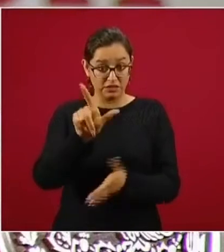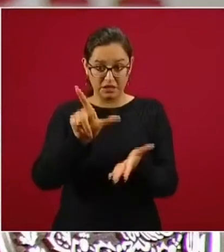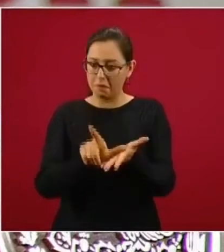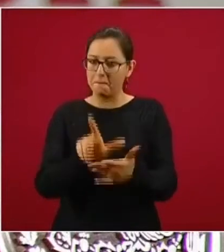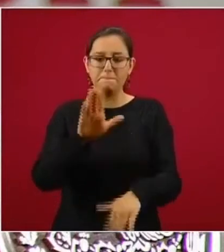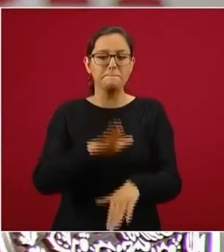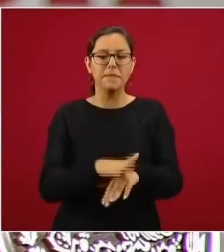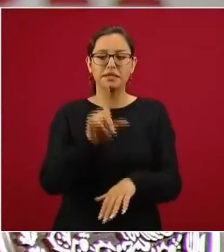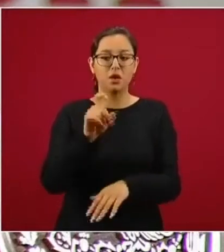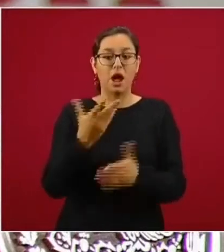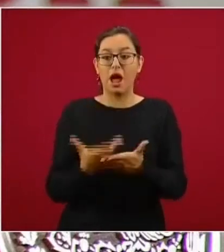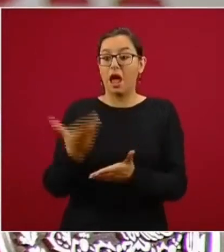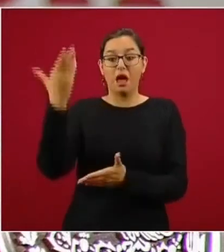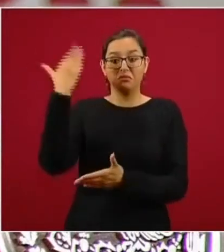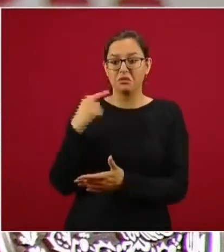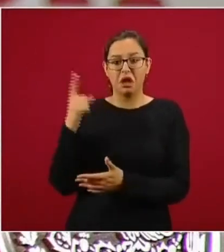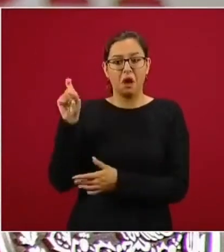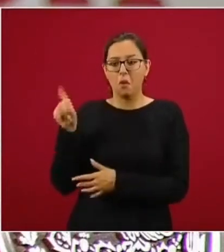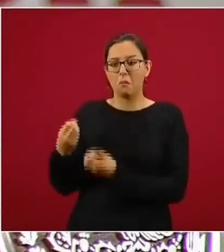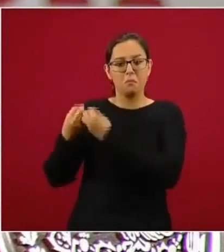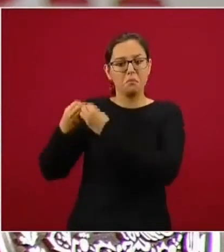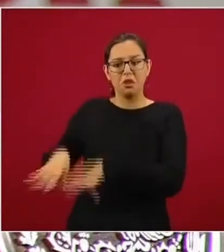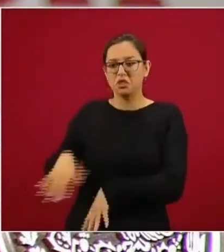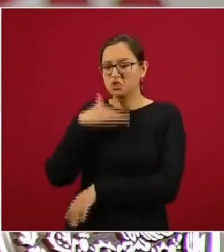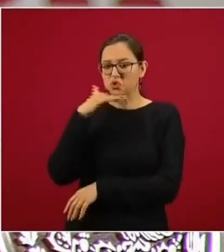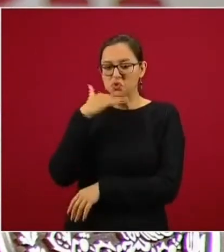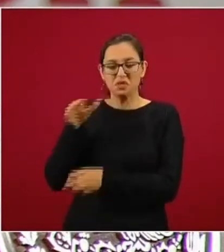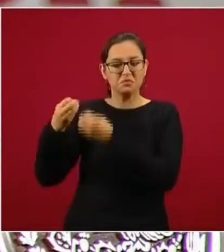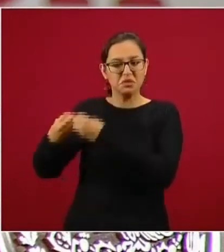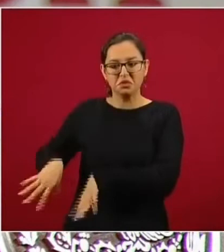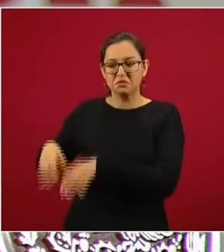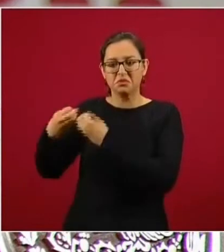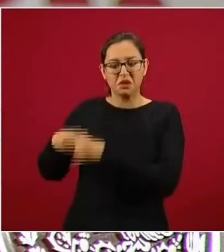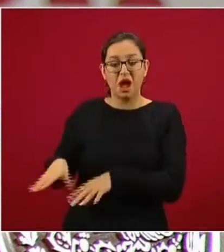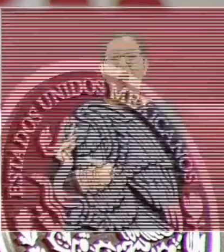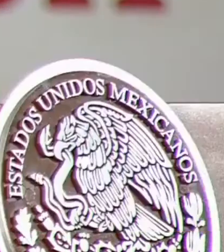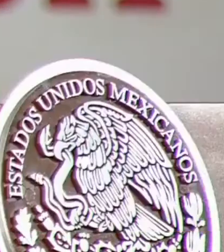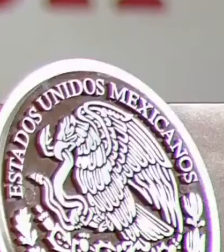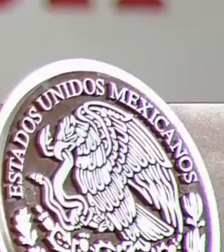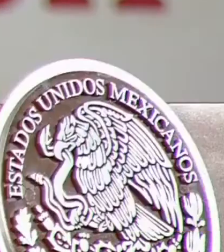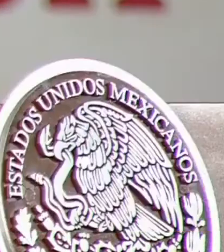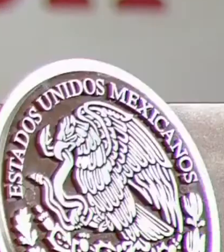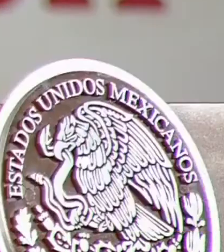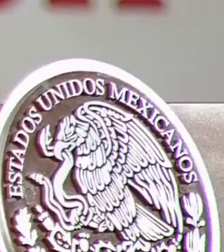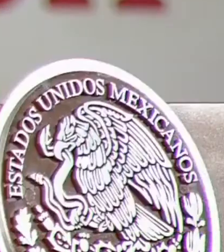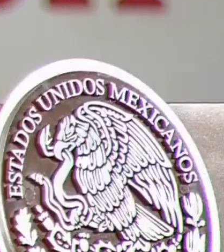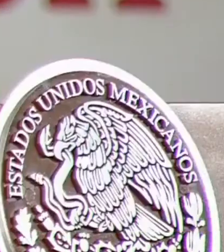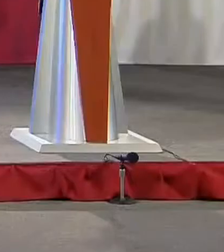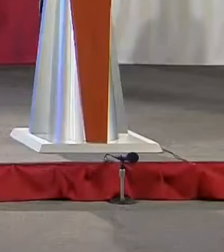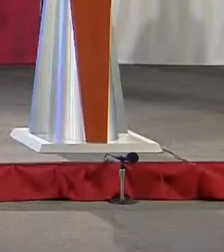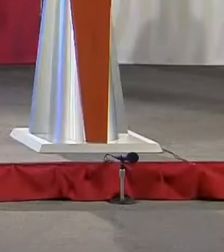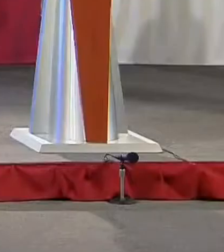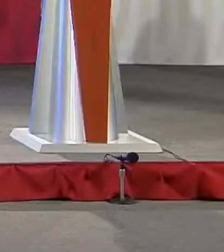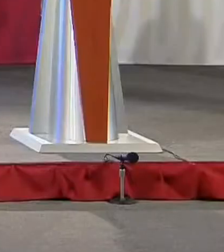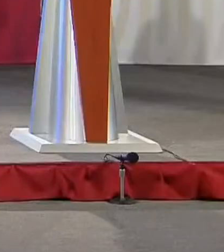final, porque era agua que no llegaba al río, era agua que no se captaba, ahora se capta, se trata, se le mejora la calidad.